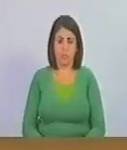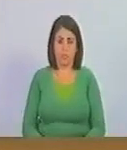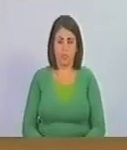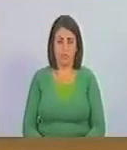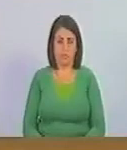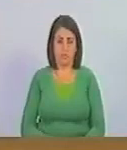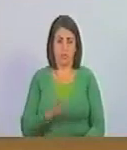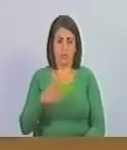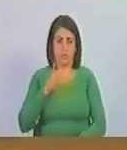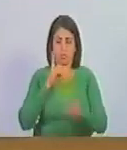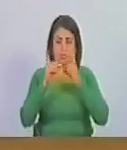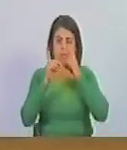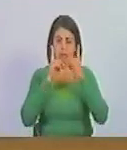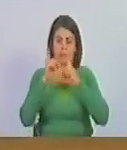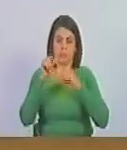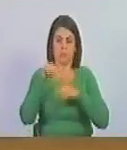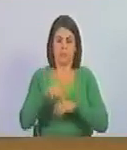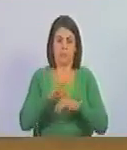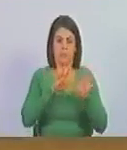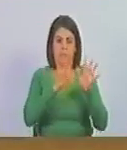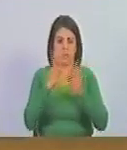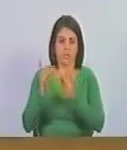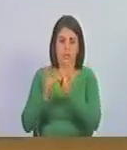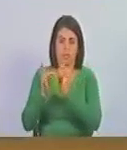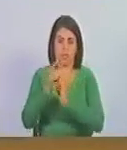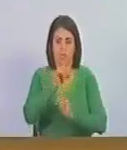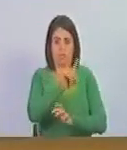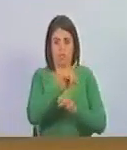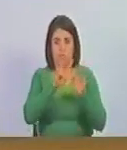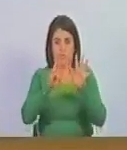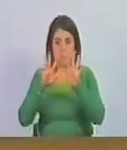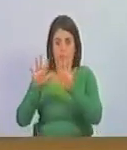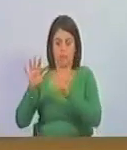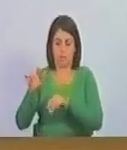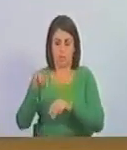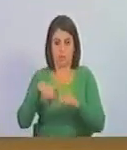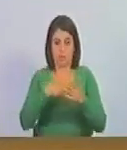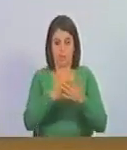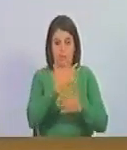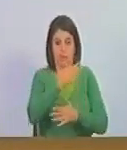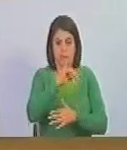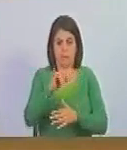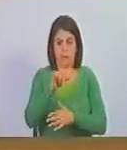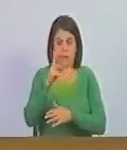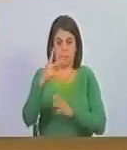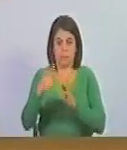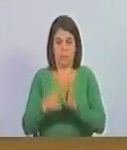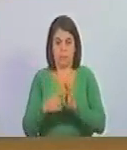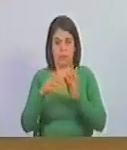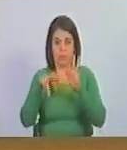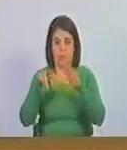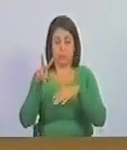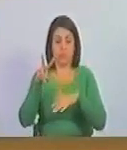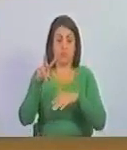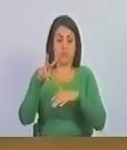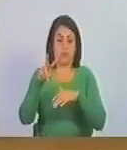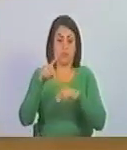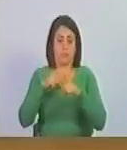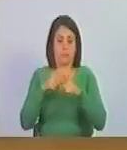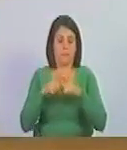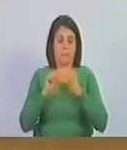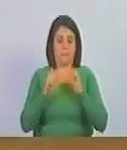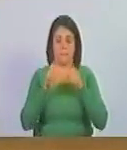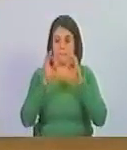cuando se discutía, entre el 19 de abril de 1810, y el 5 de julio de 1811, la